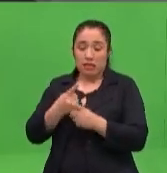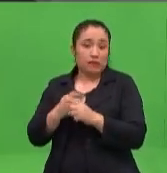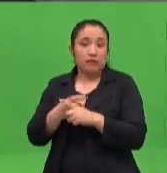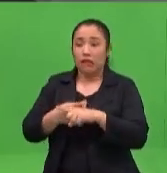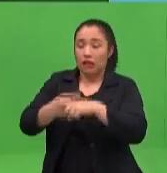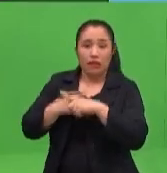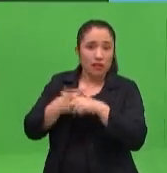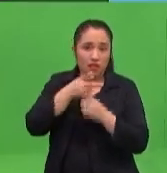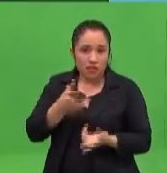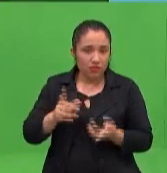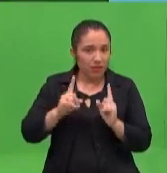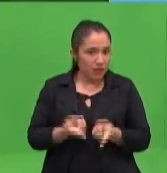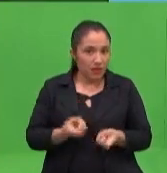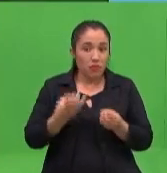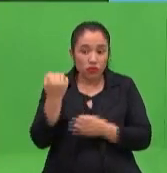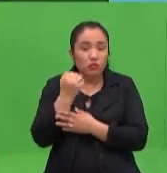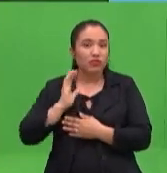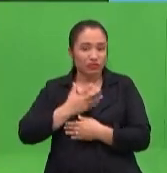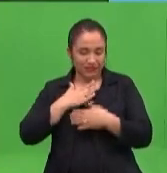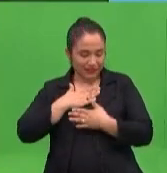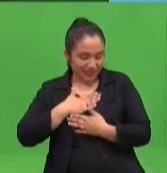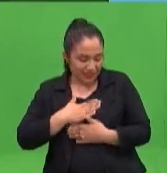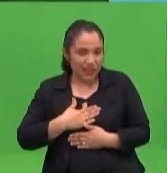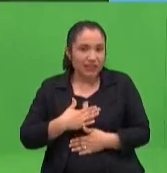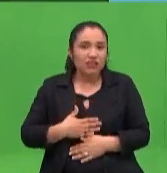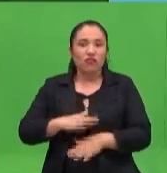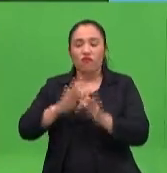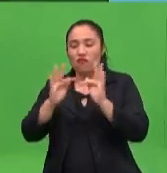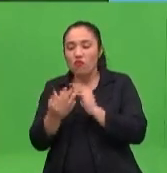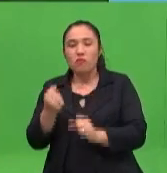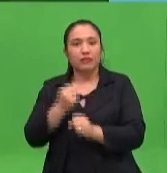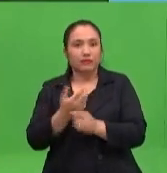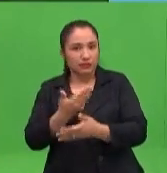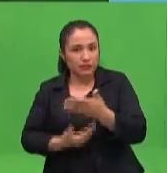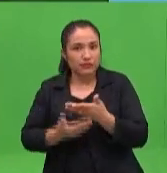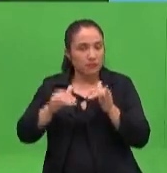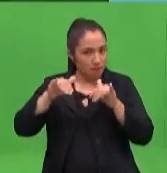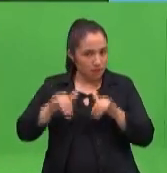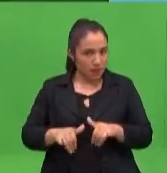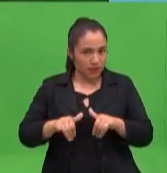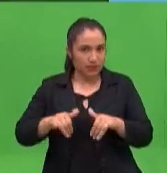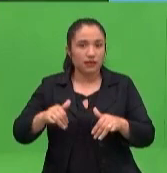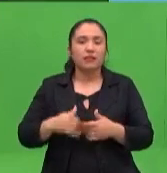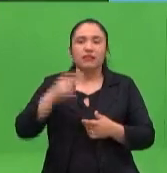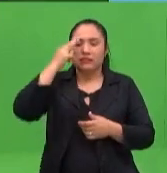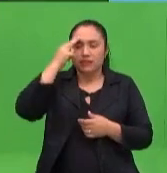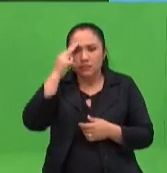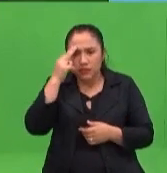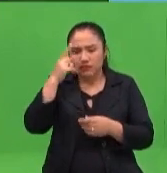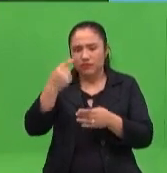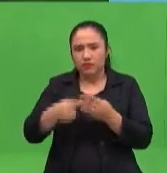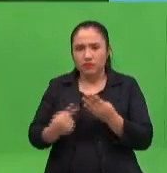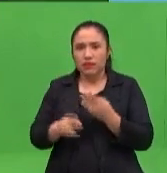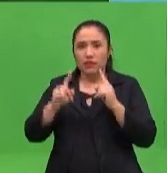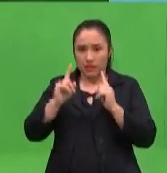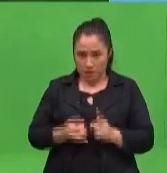modelando cómo se resuelven los problemas, explotando. Claro. Entonces, yo soy ahí la